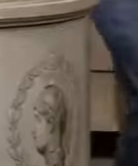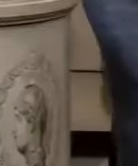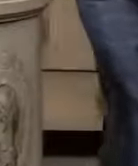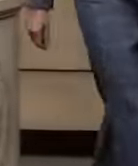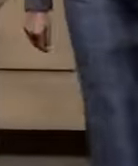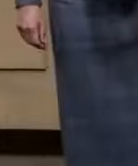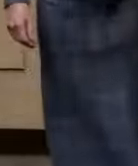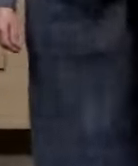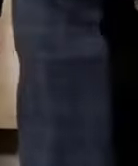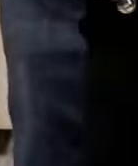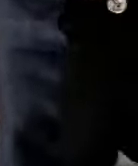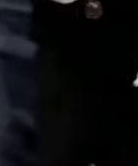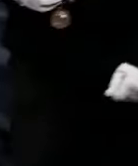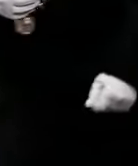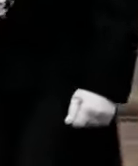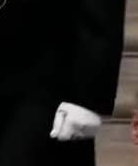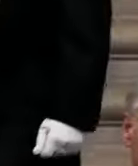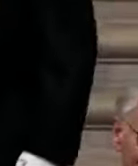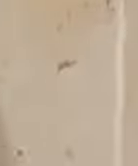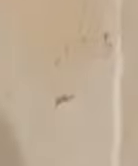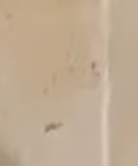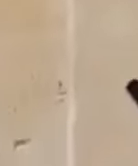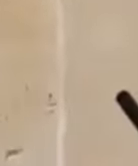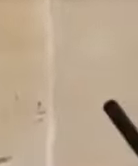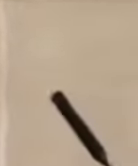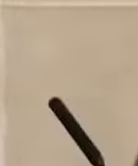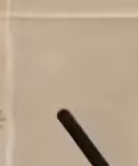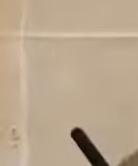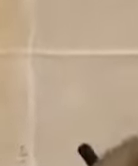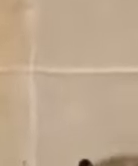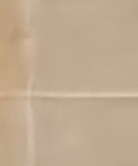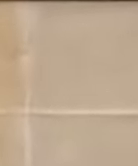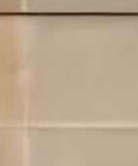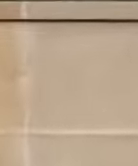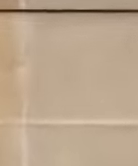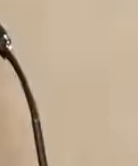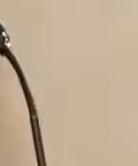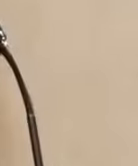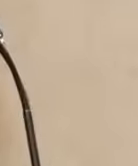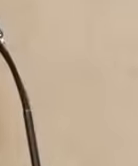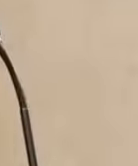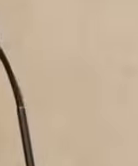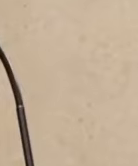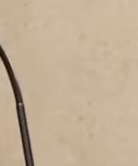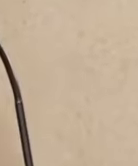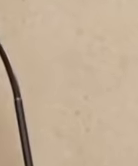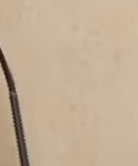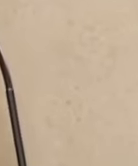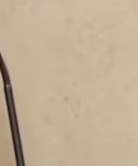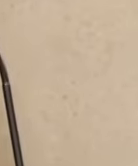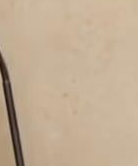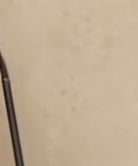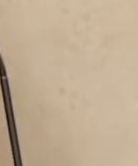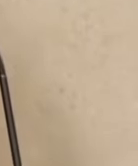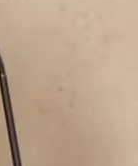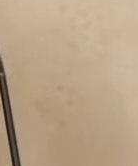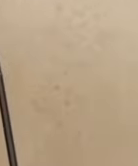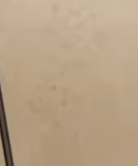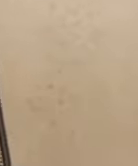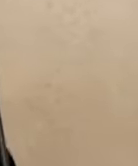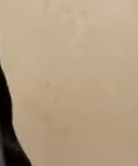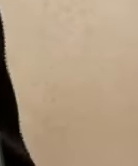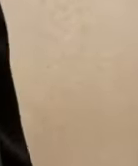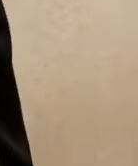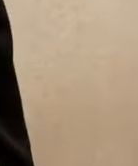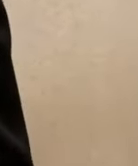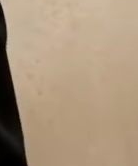por su contribución al mundo del arte visual y la fotografía contemporánea. Antes de la ceremonia, pidió no temer a la